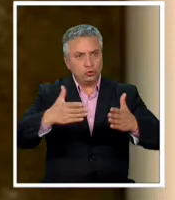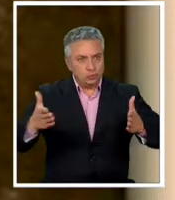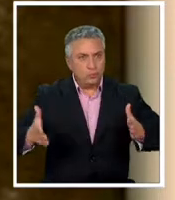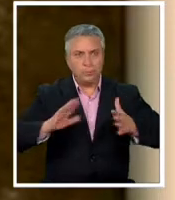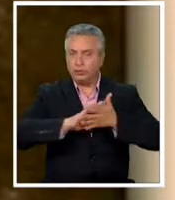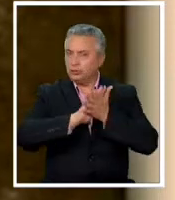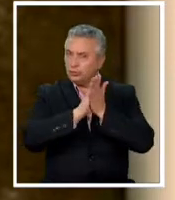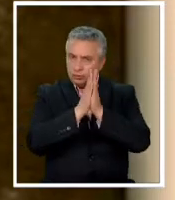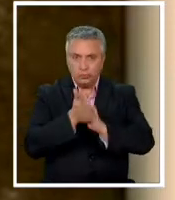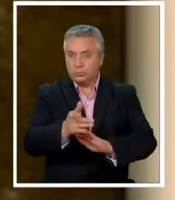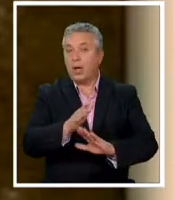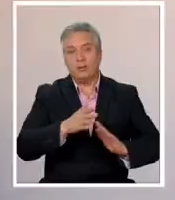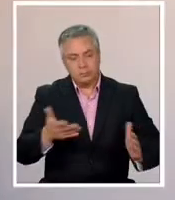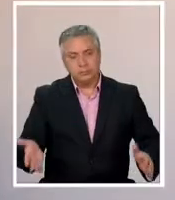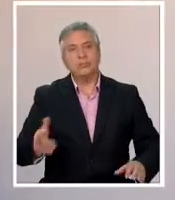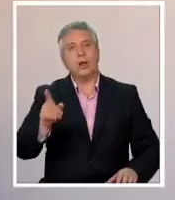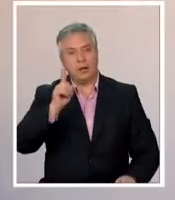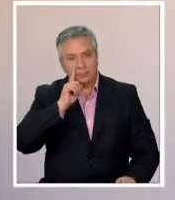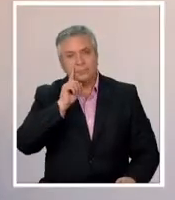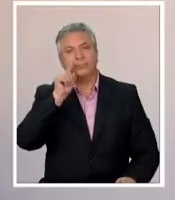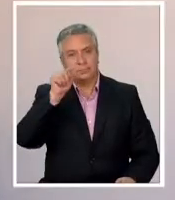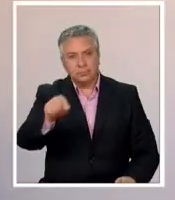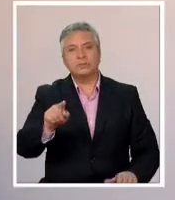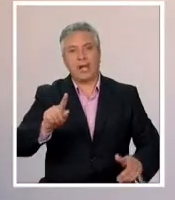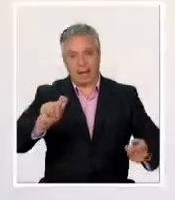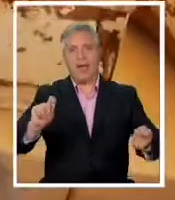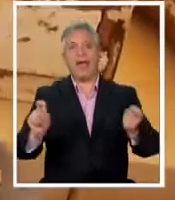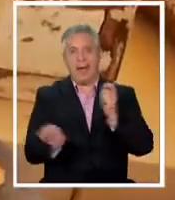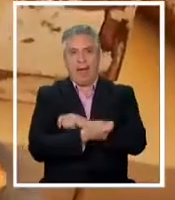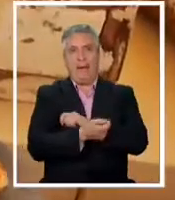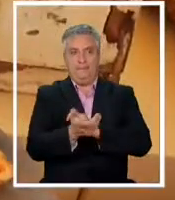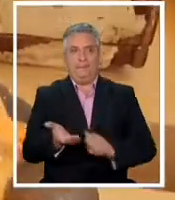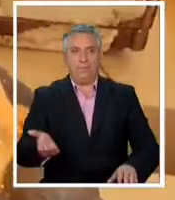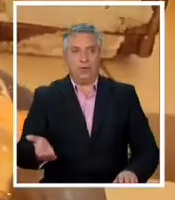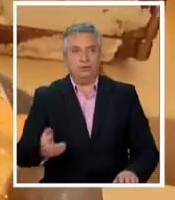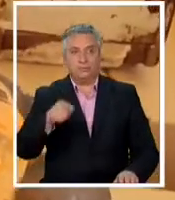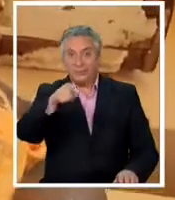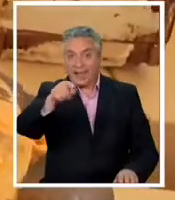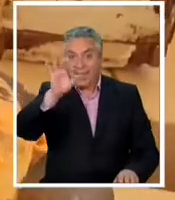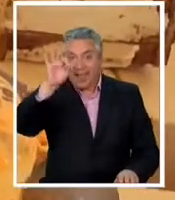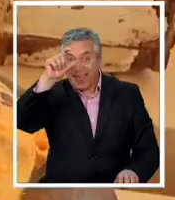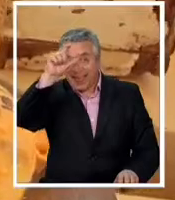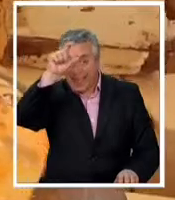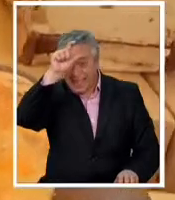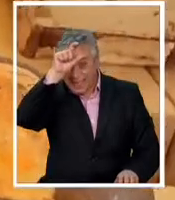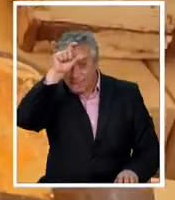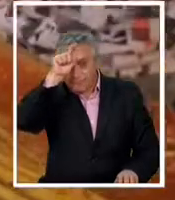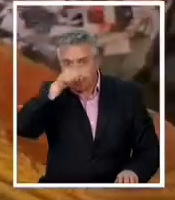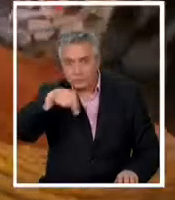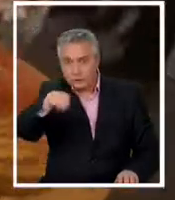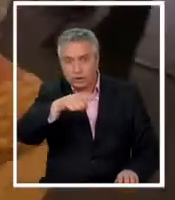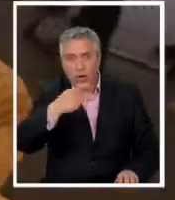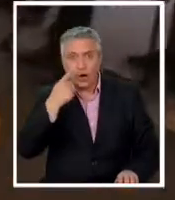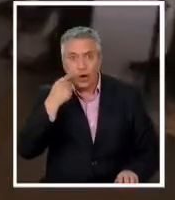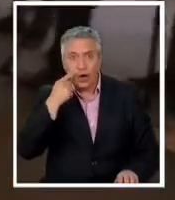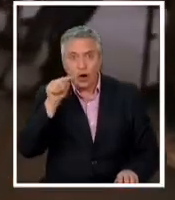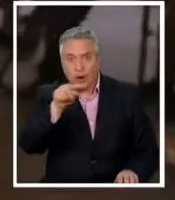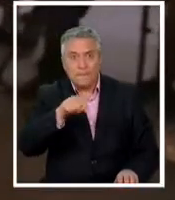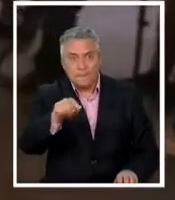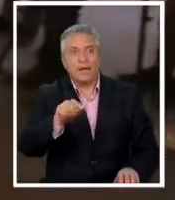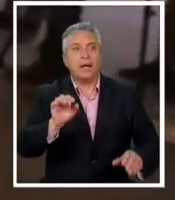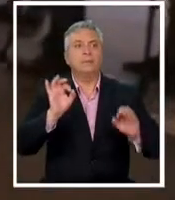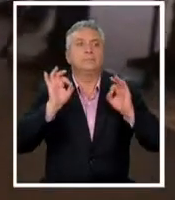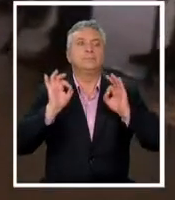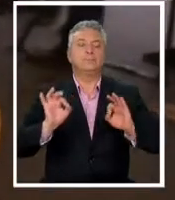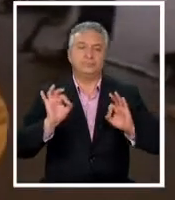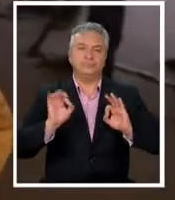íntegros sin duda que causó un cambio cualitativo para los egipcios este tipo de hallazgo constituye un impulso a su industria turística un